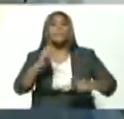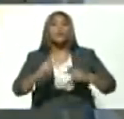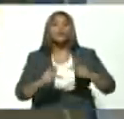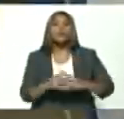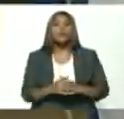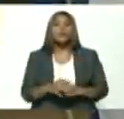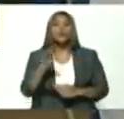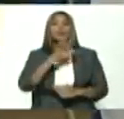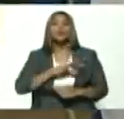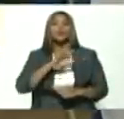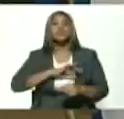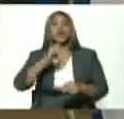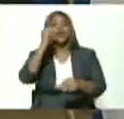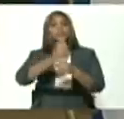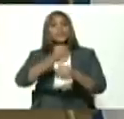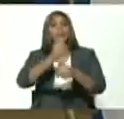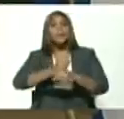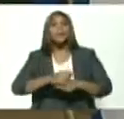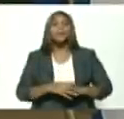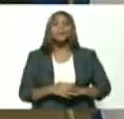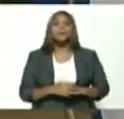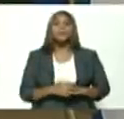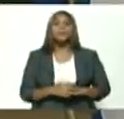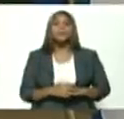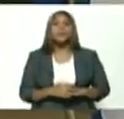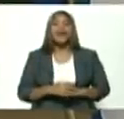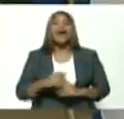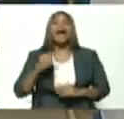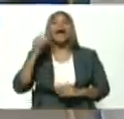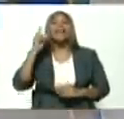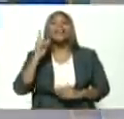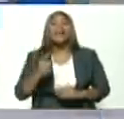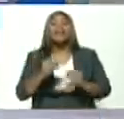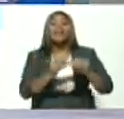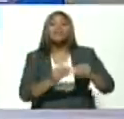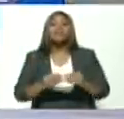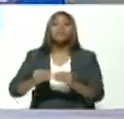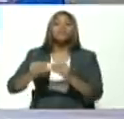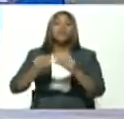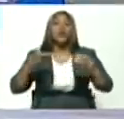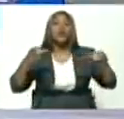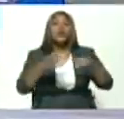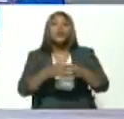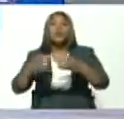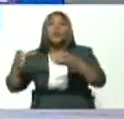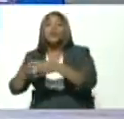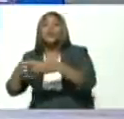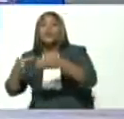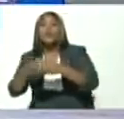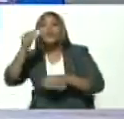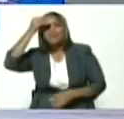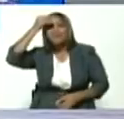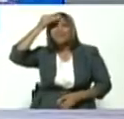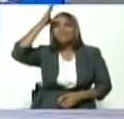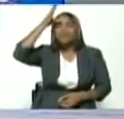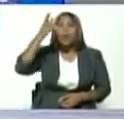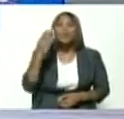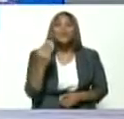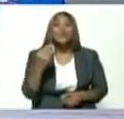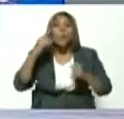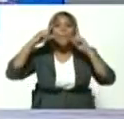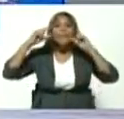social del trabajo. Hay que armar un equipo muy, muy, muy capacitado, muy profesional.